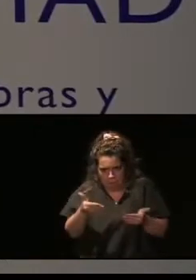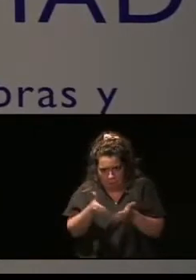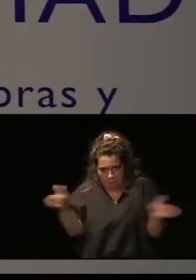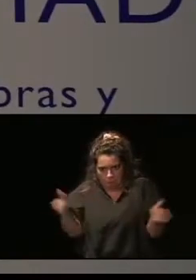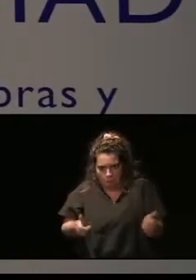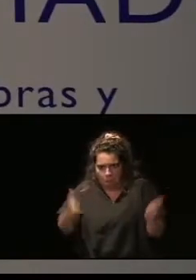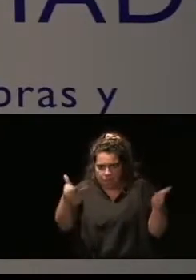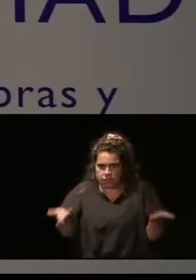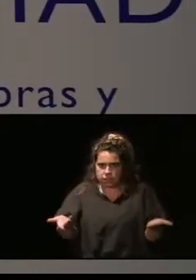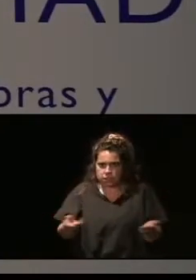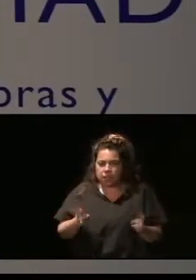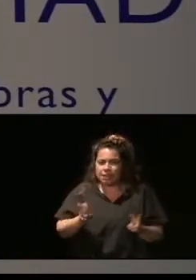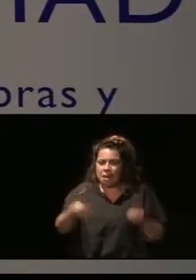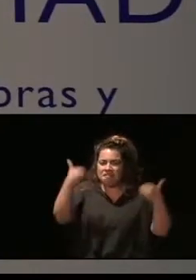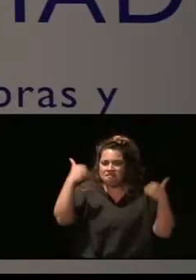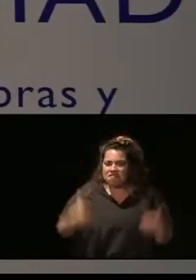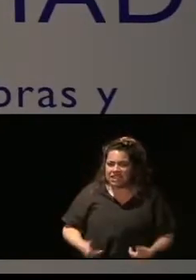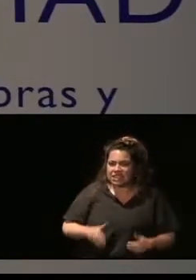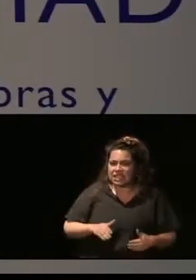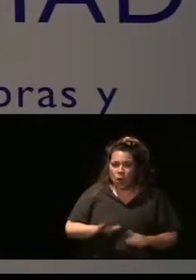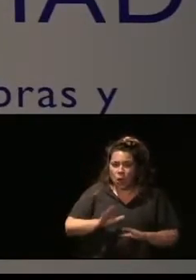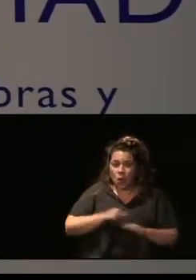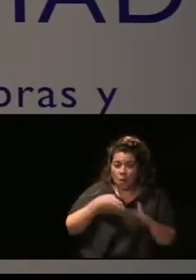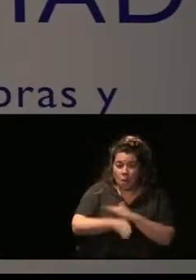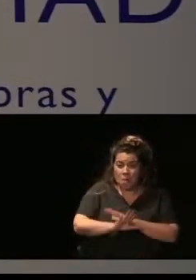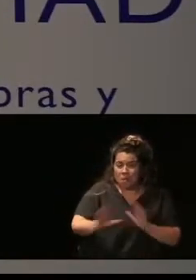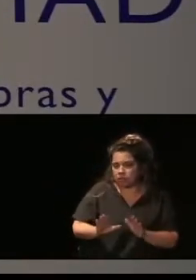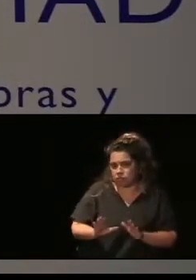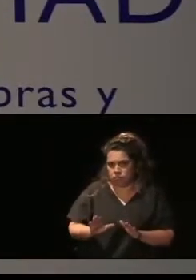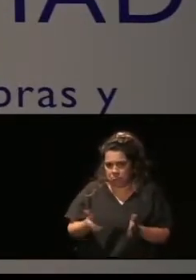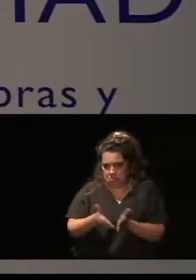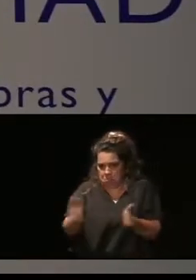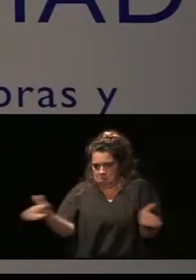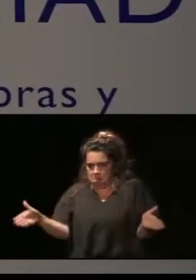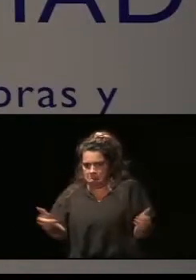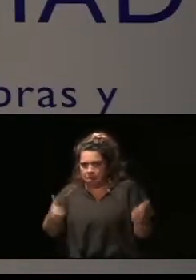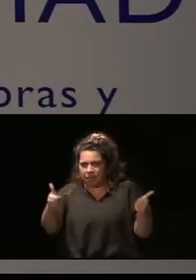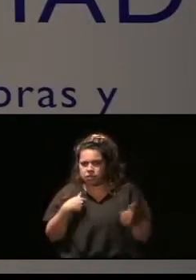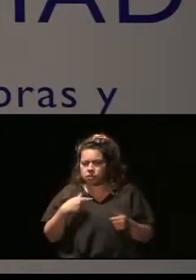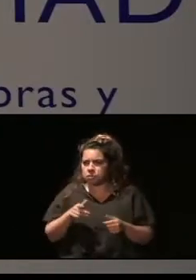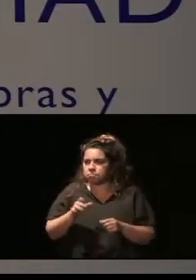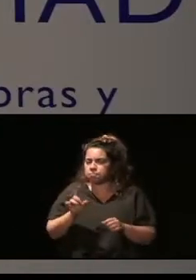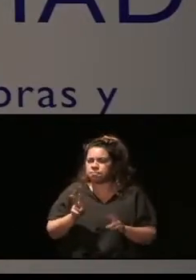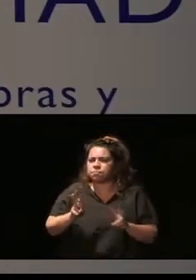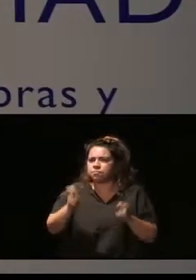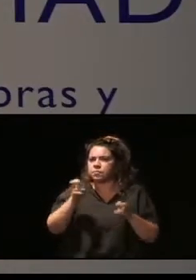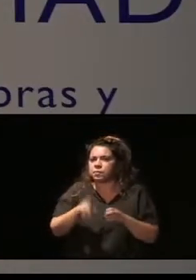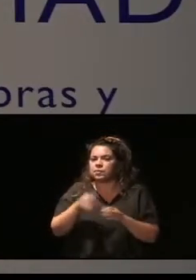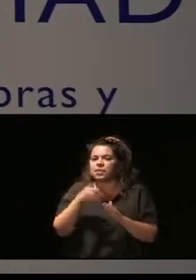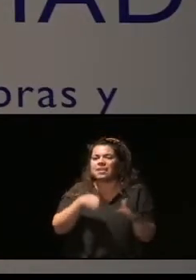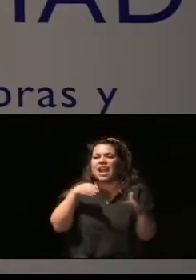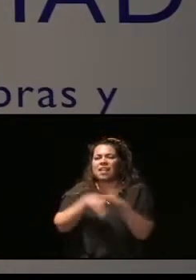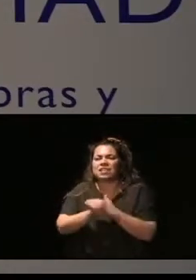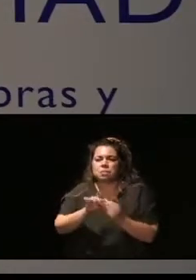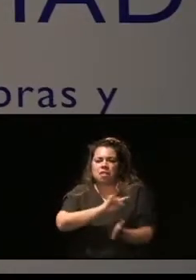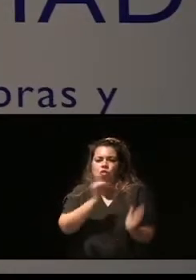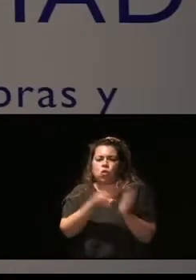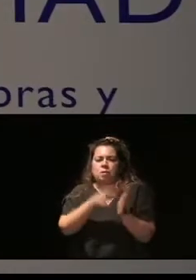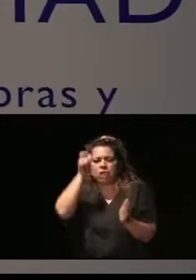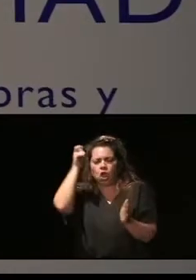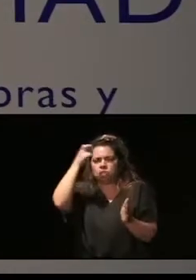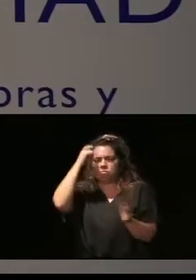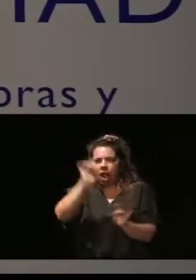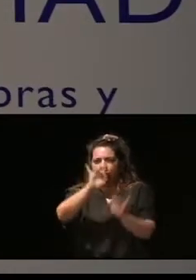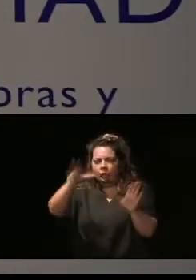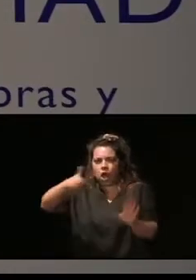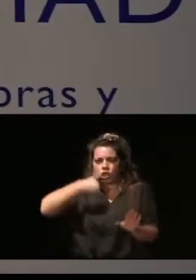accesibilidad física. Una vez que consideramos tener claro el concepto de accesibilidad universal, comenzamos